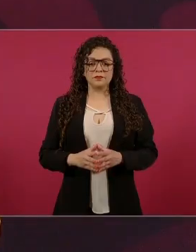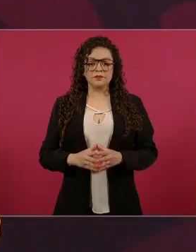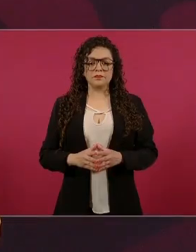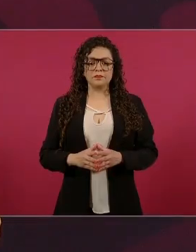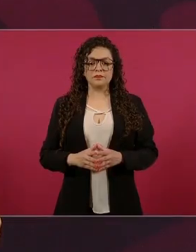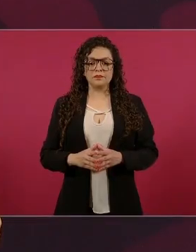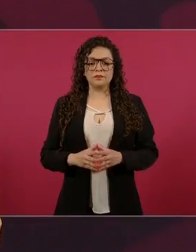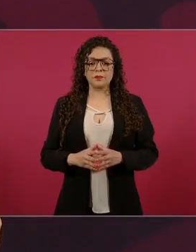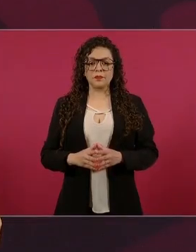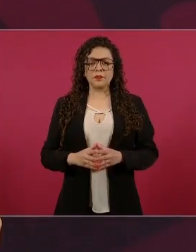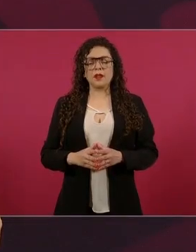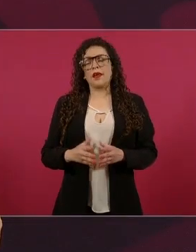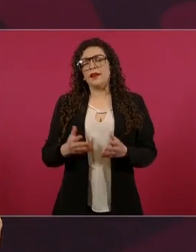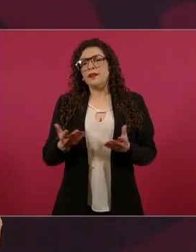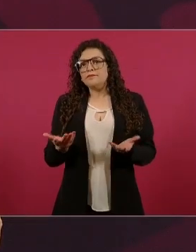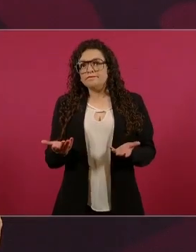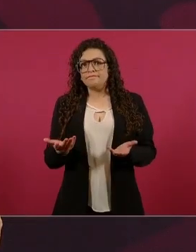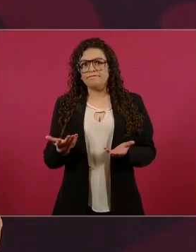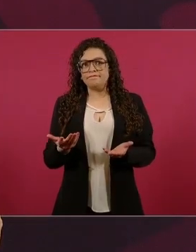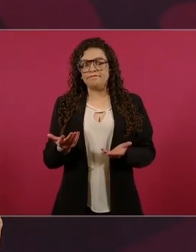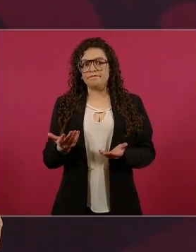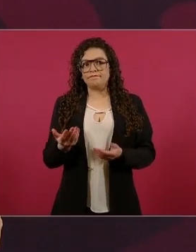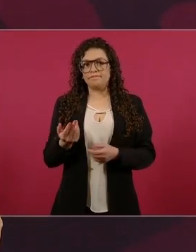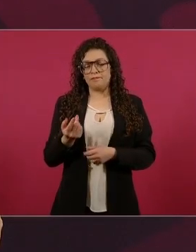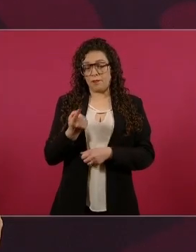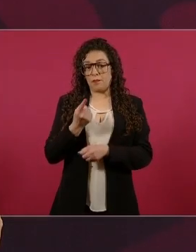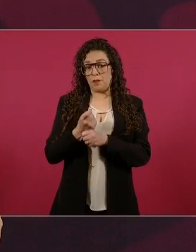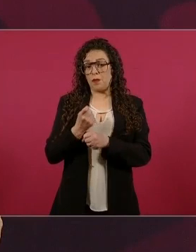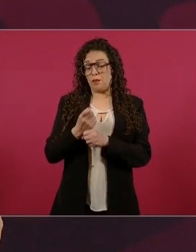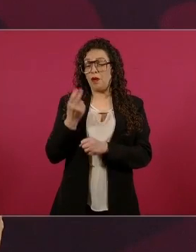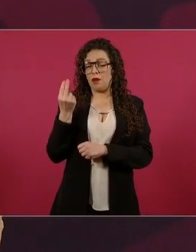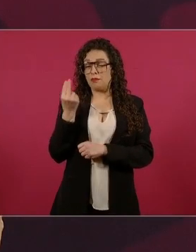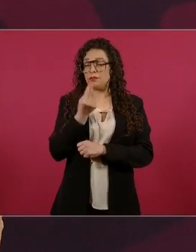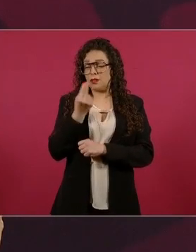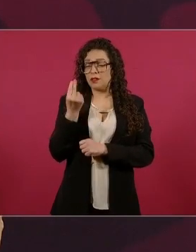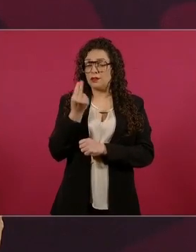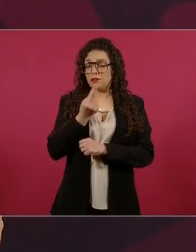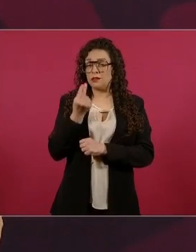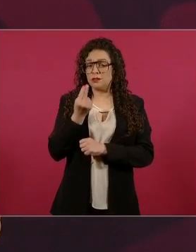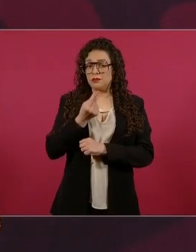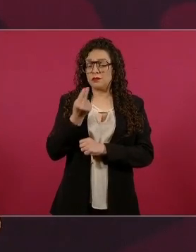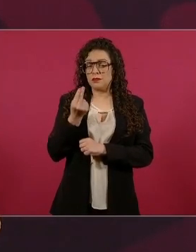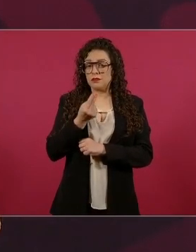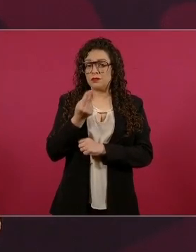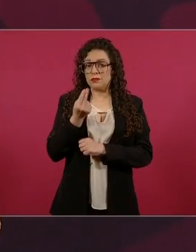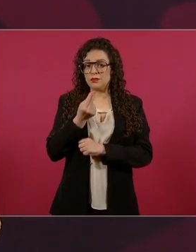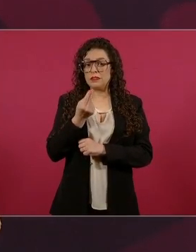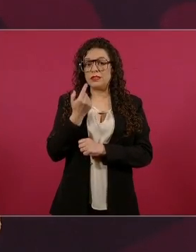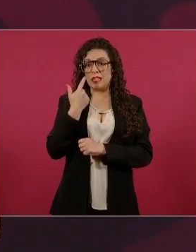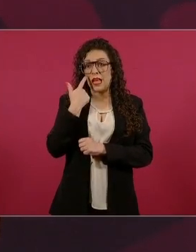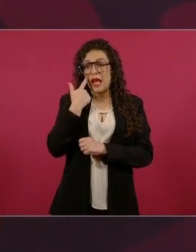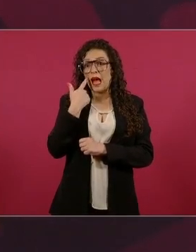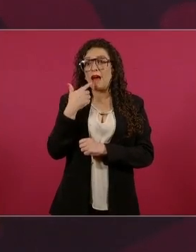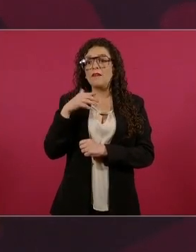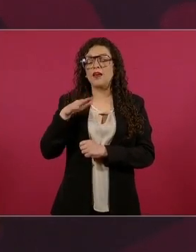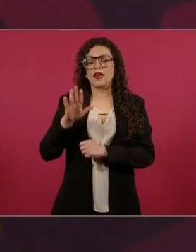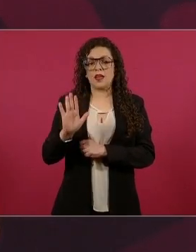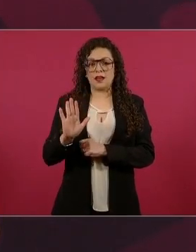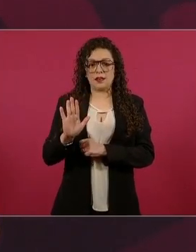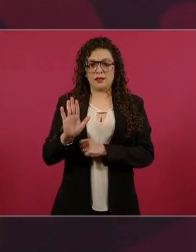que el Congreso